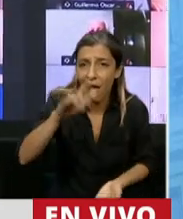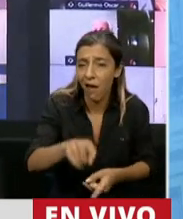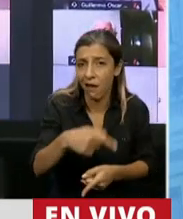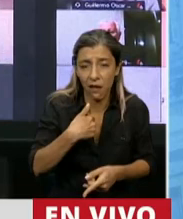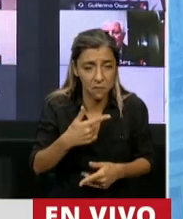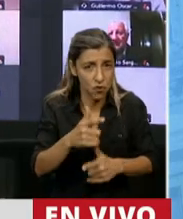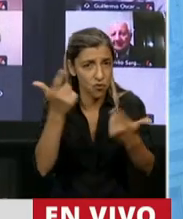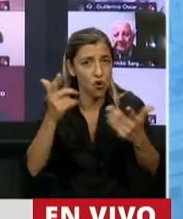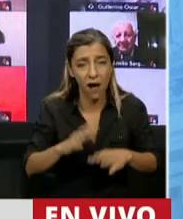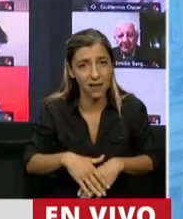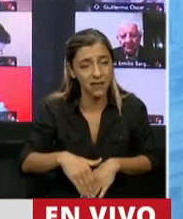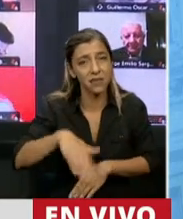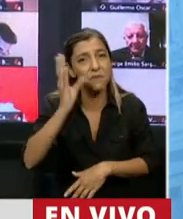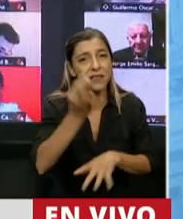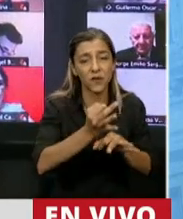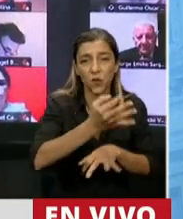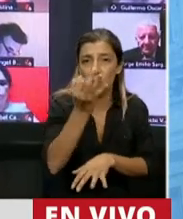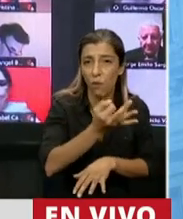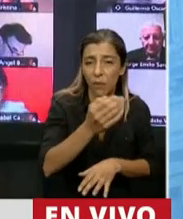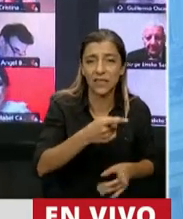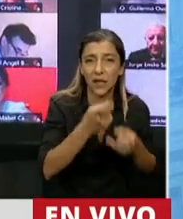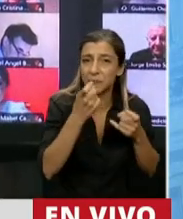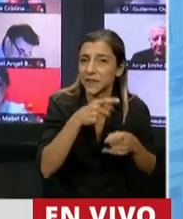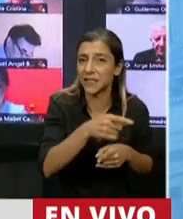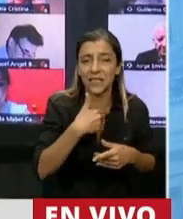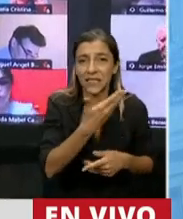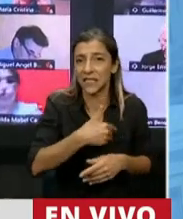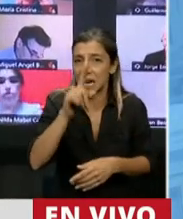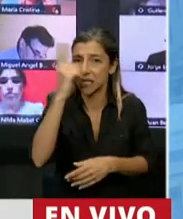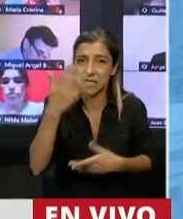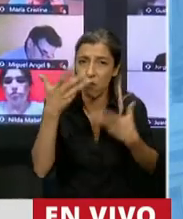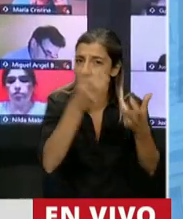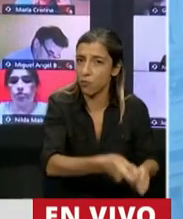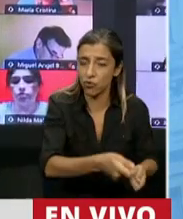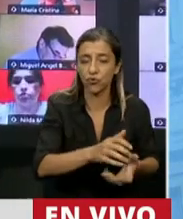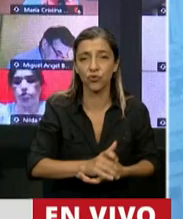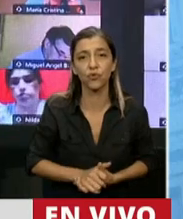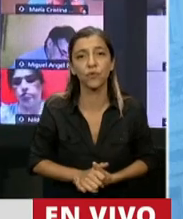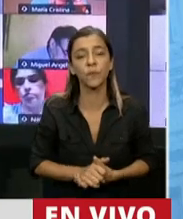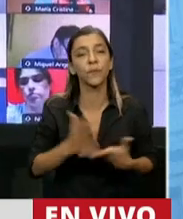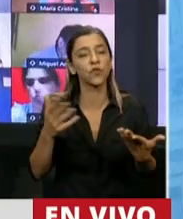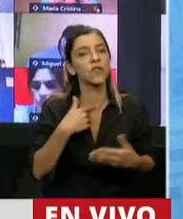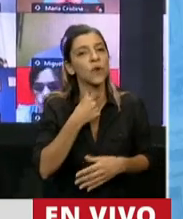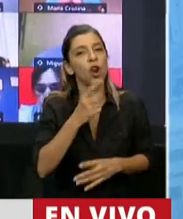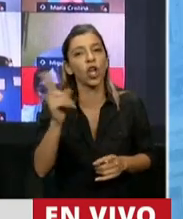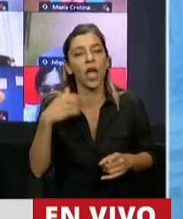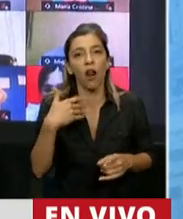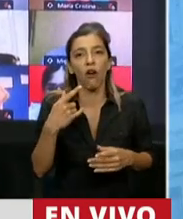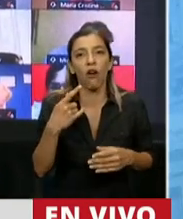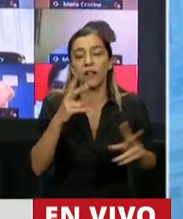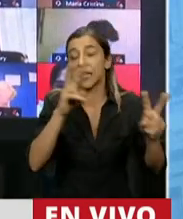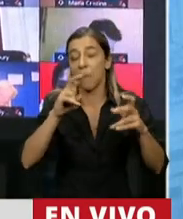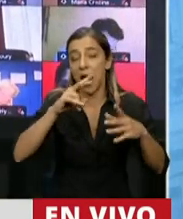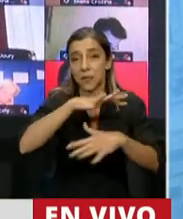que nada las escuelas especiales necesitan el apoyo de un Estado presente. Y no quiero entreverar los temas pero se me hace muy difícil